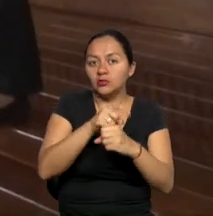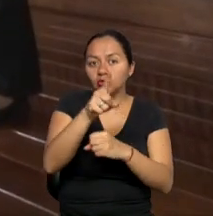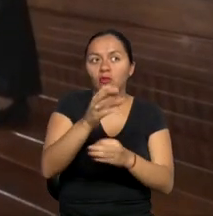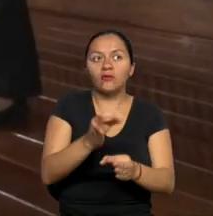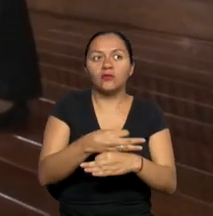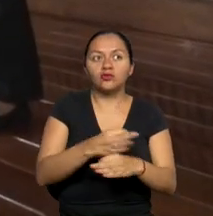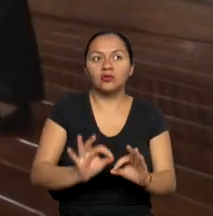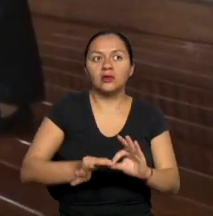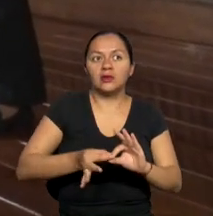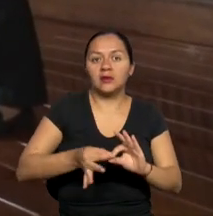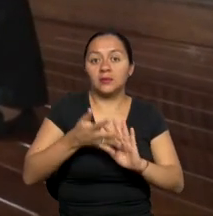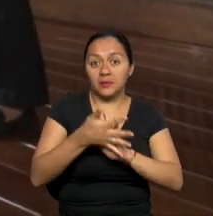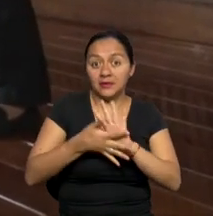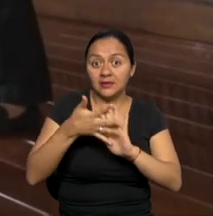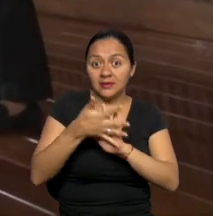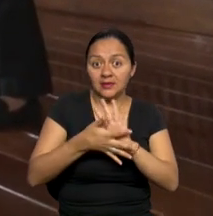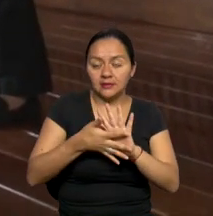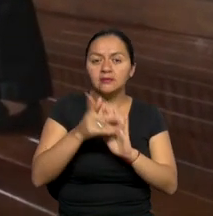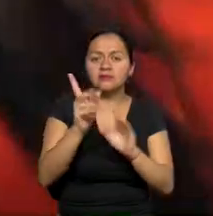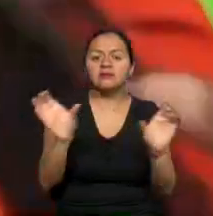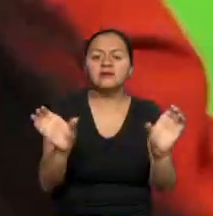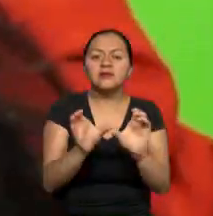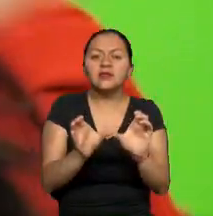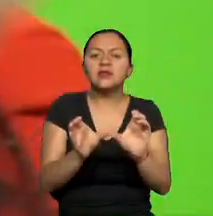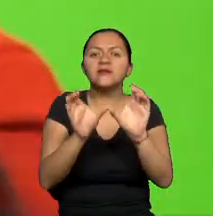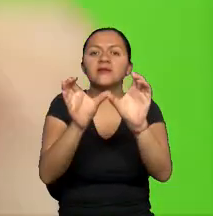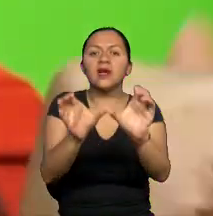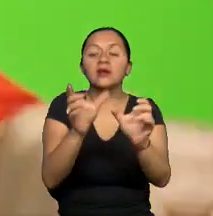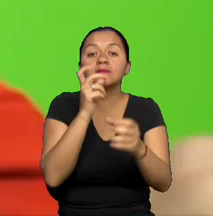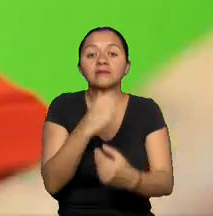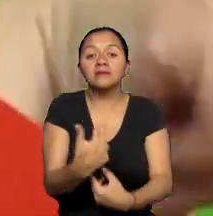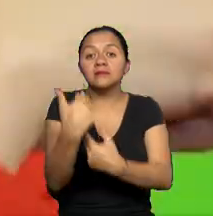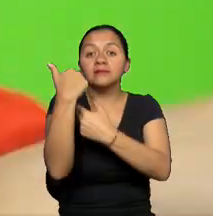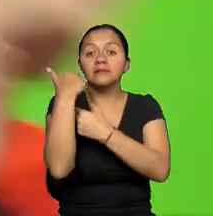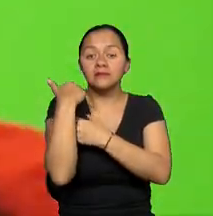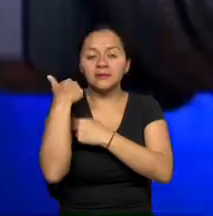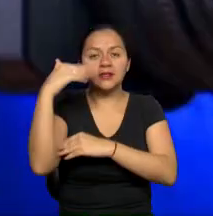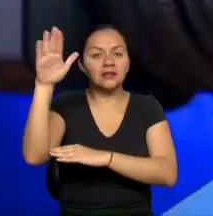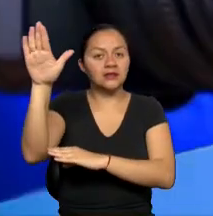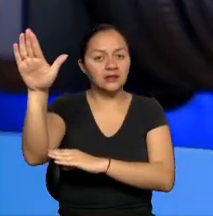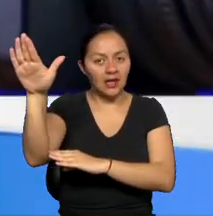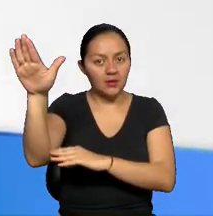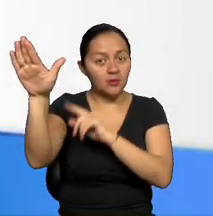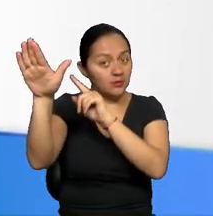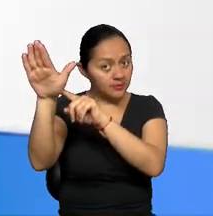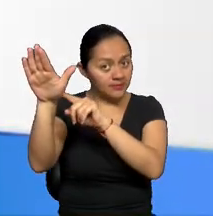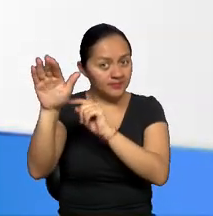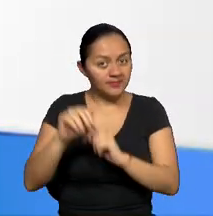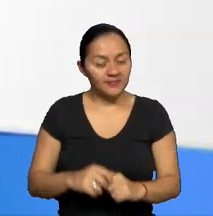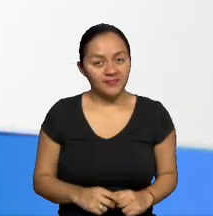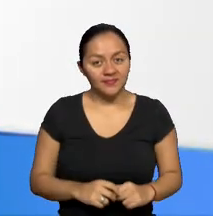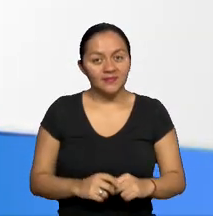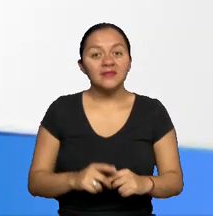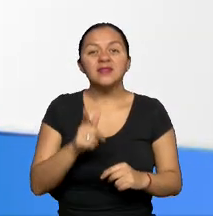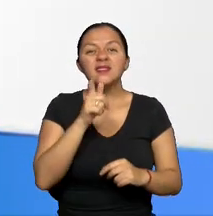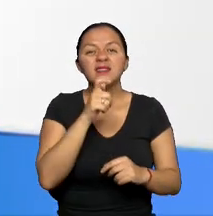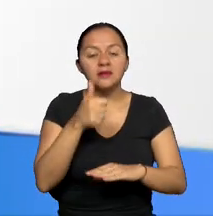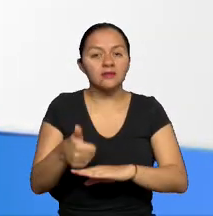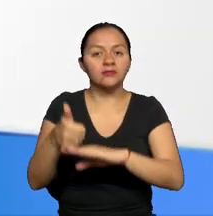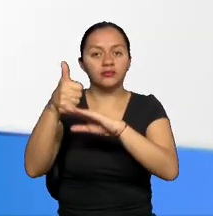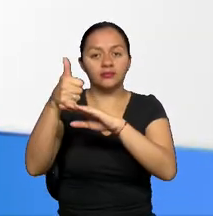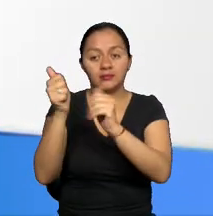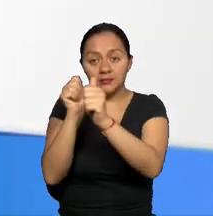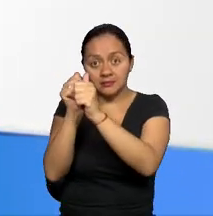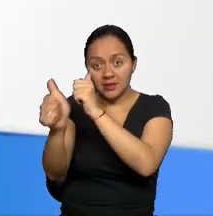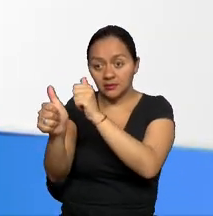intérprete de lengua de señas. La certificación está a cargo del Servicio Ecuatoriano de Capacitación Profesional, SECAP, organismo acreditado